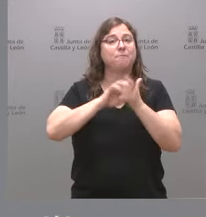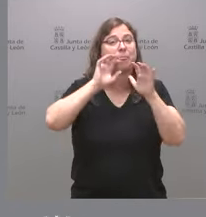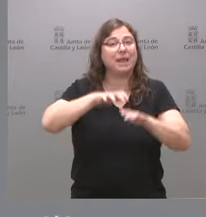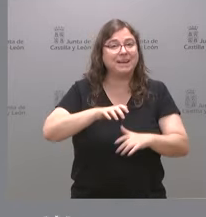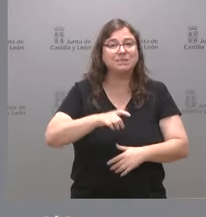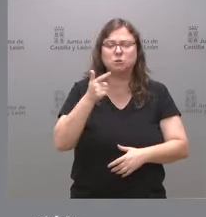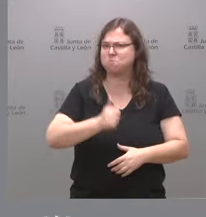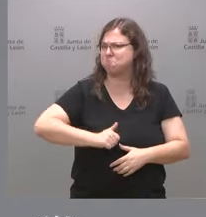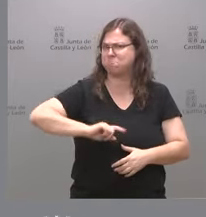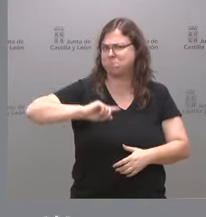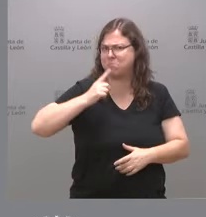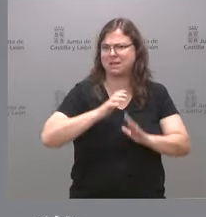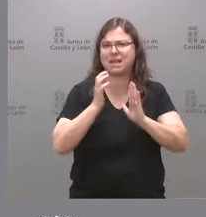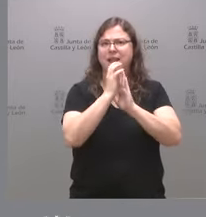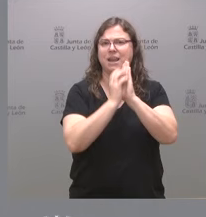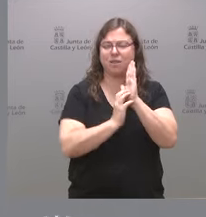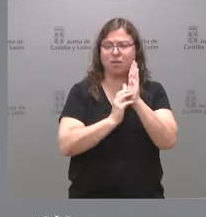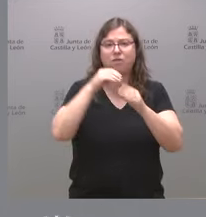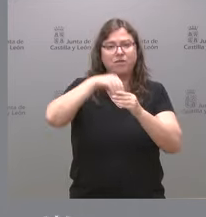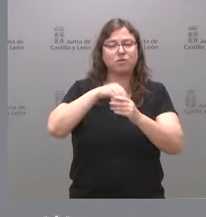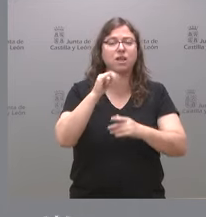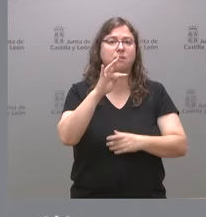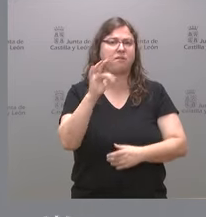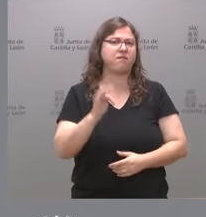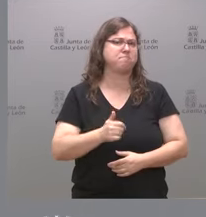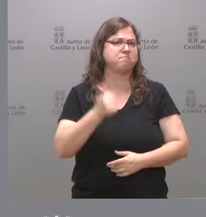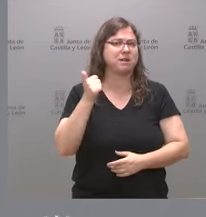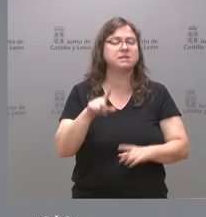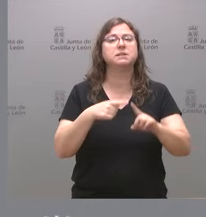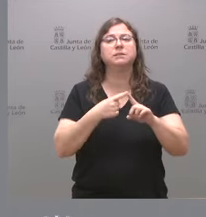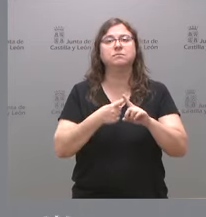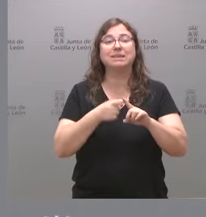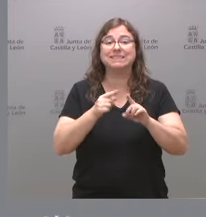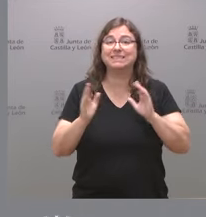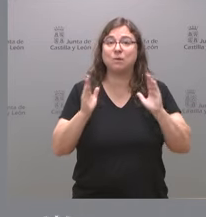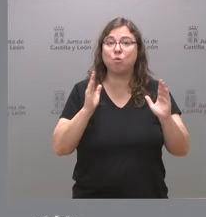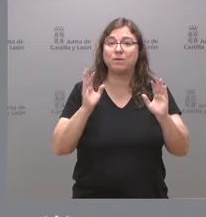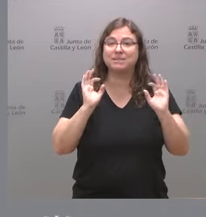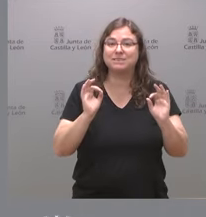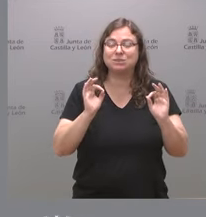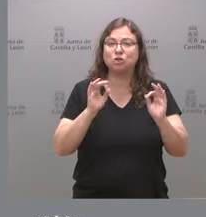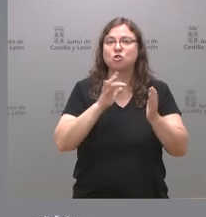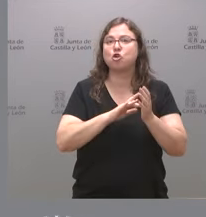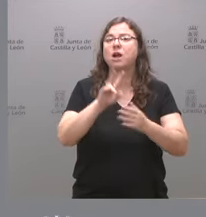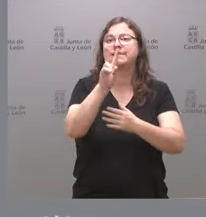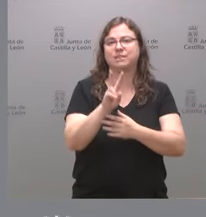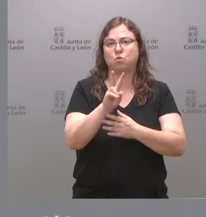amplio de deducciones fiscales en el impuesto sobre la renta de las personas físicas y tiene en este momento el segundo